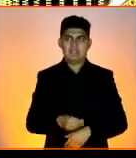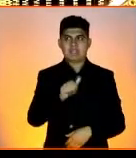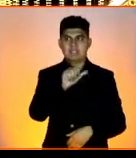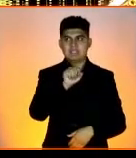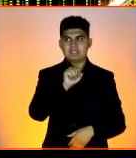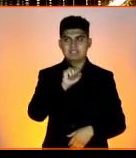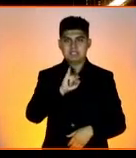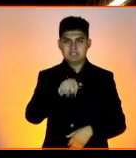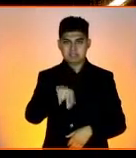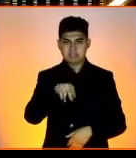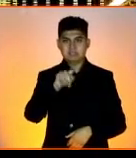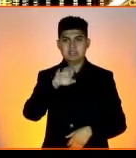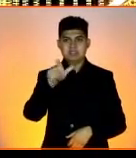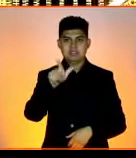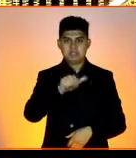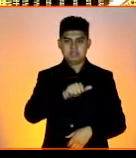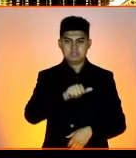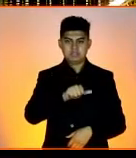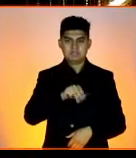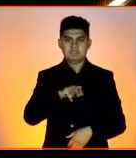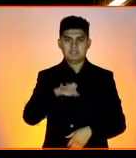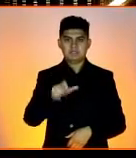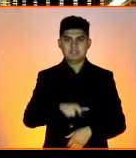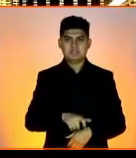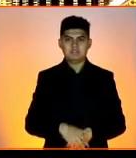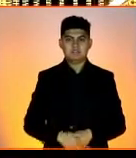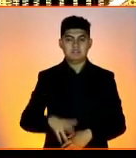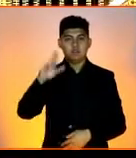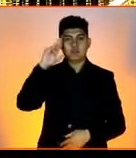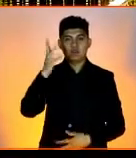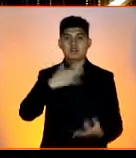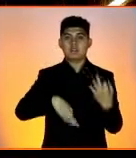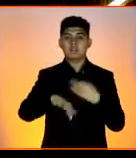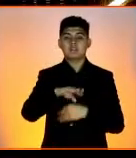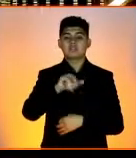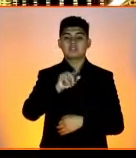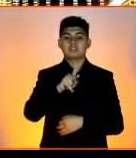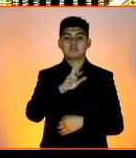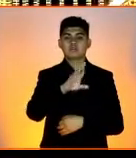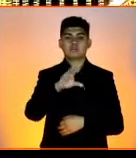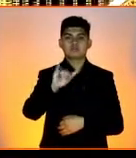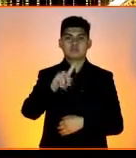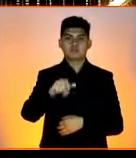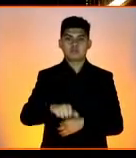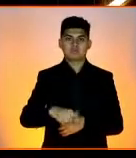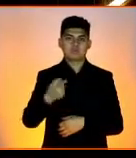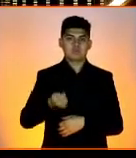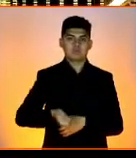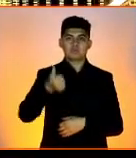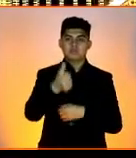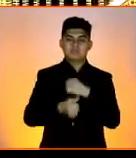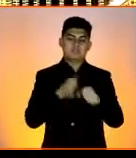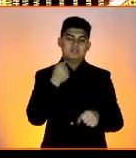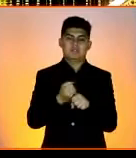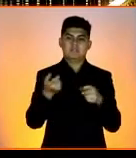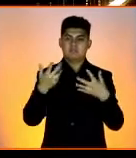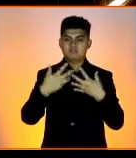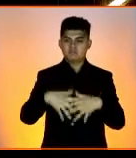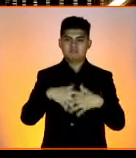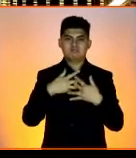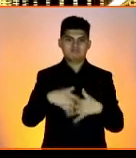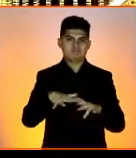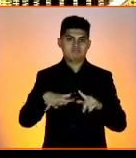ASIM, TEXA and ESMX. Hola, soy Martín Urrutia de Auronix y este es nuestro primer año como empresa socialmente